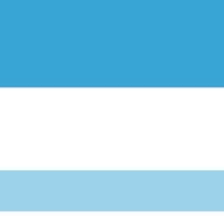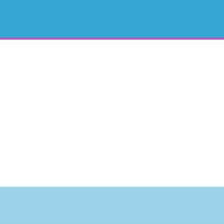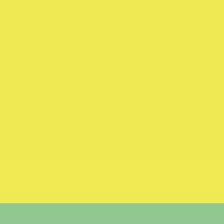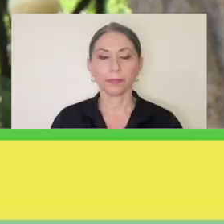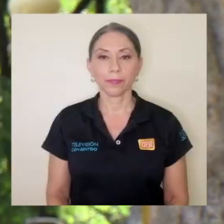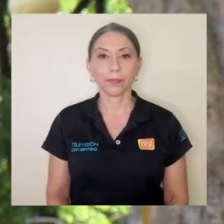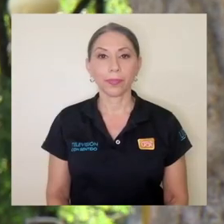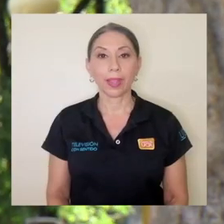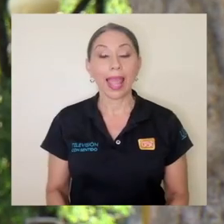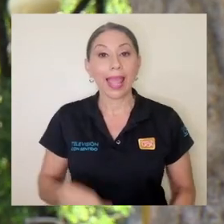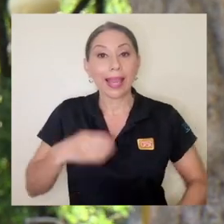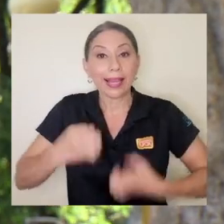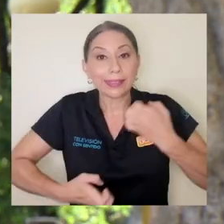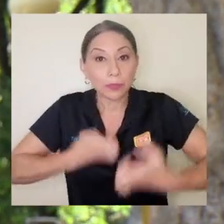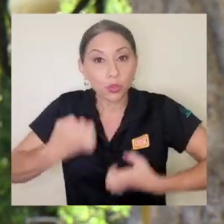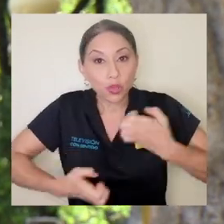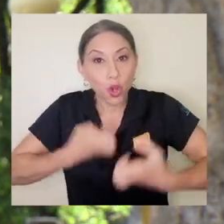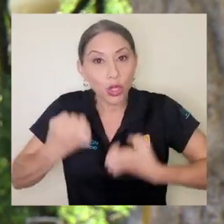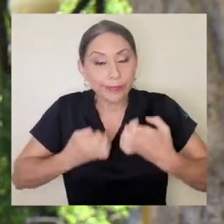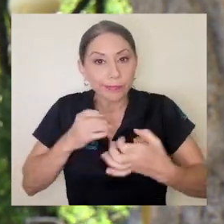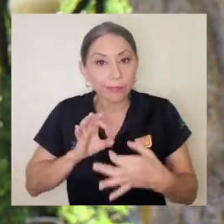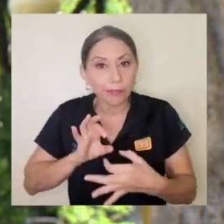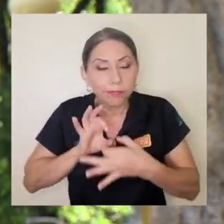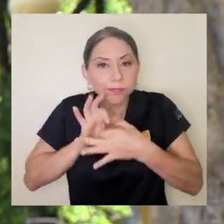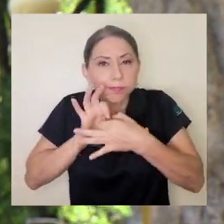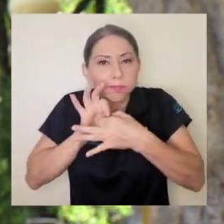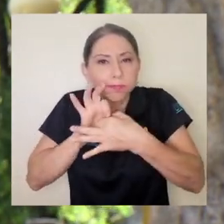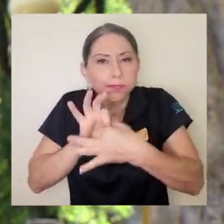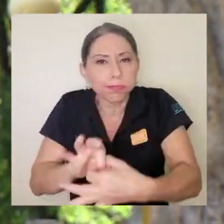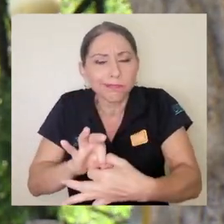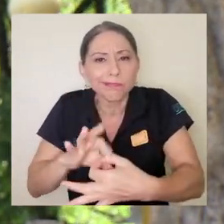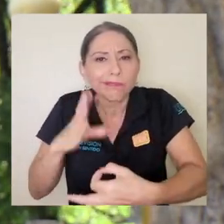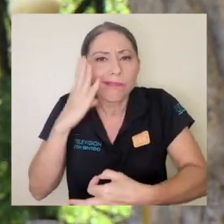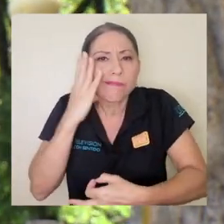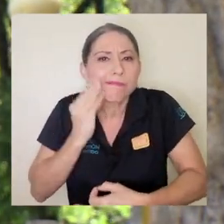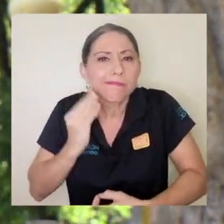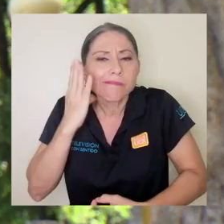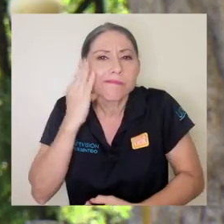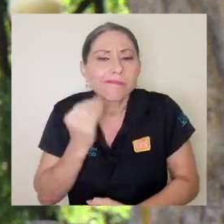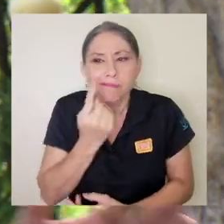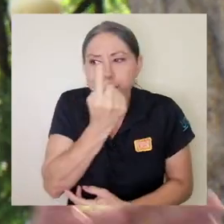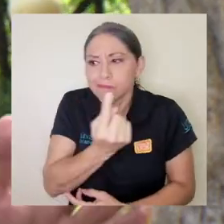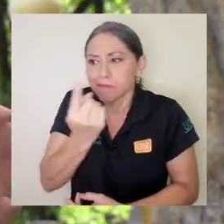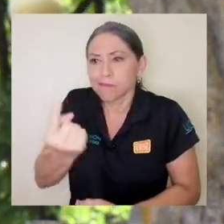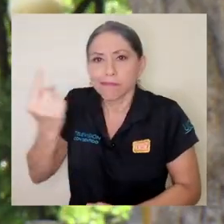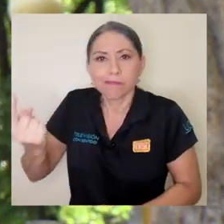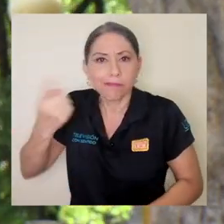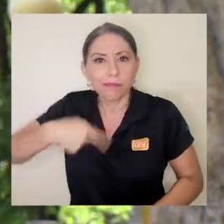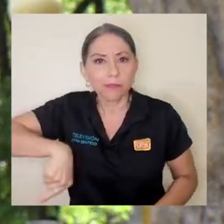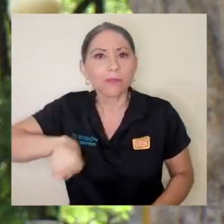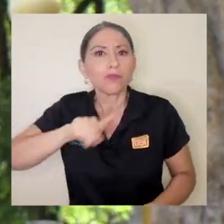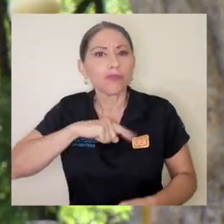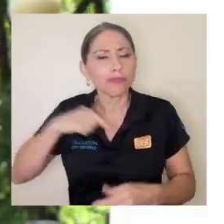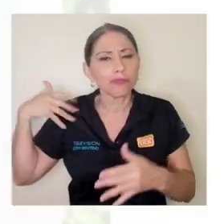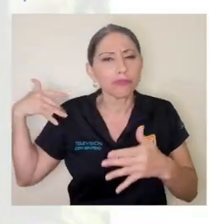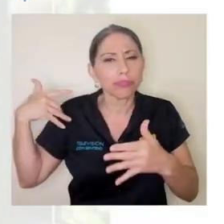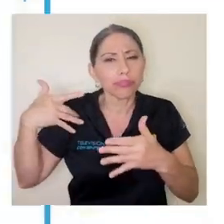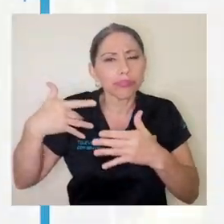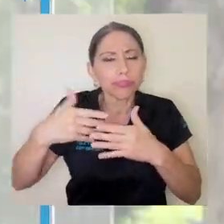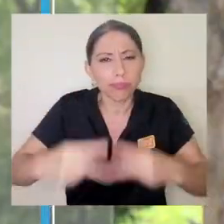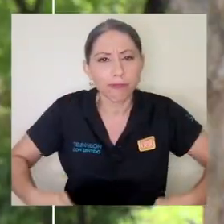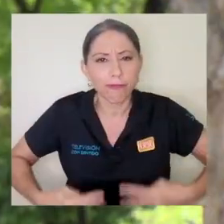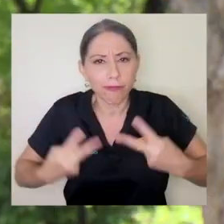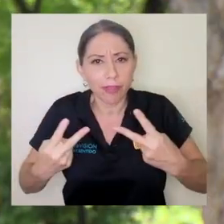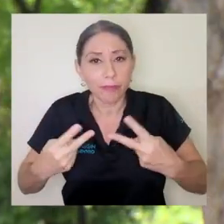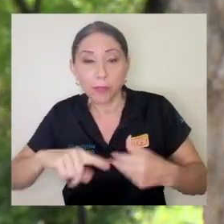Las emociones están muy asociadas a las experiencias que cada uno de nosotros va teniendo a lo largo de su